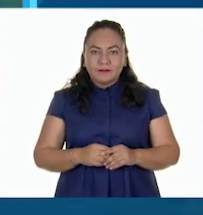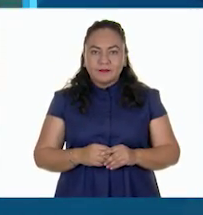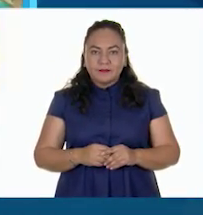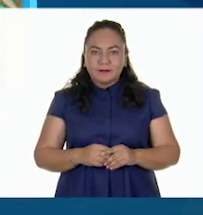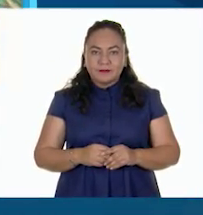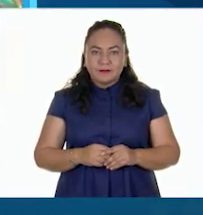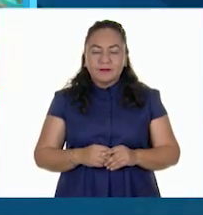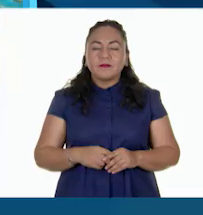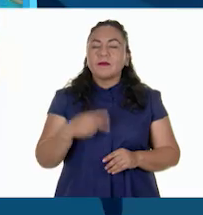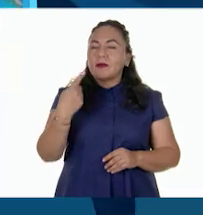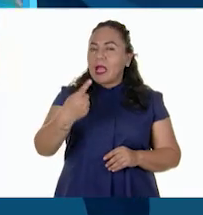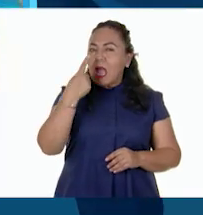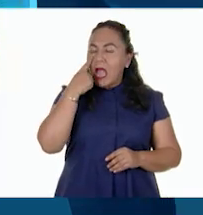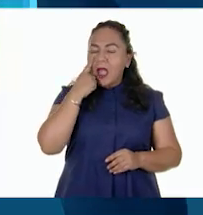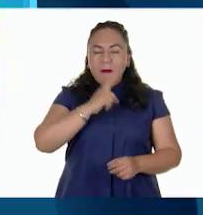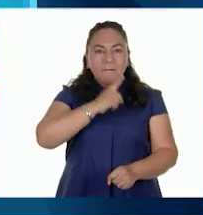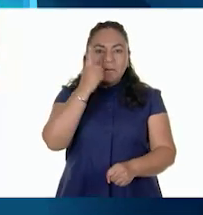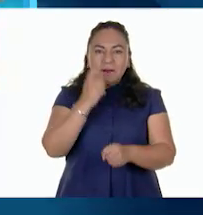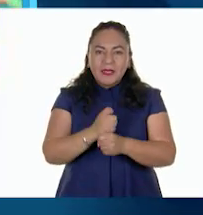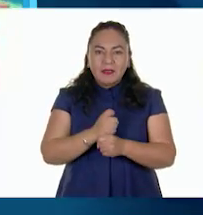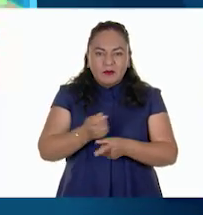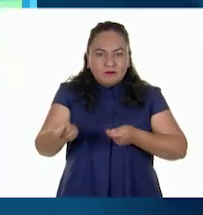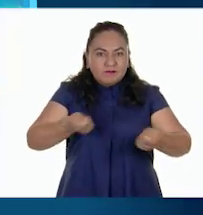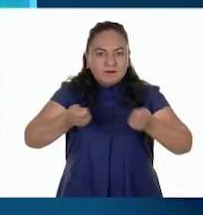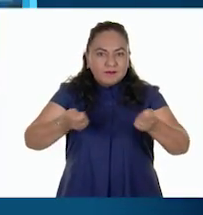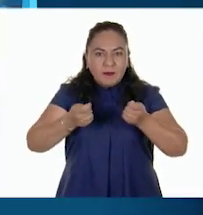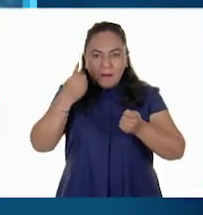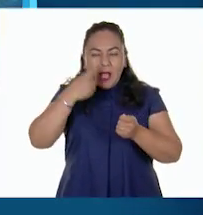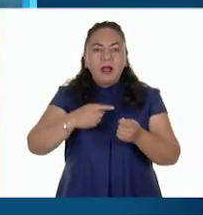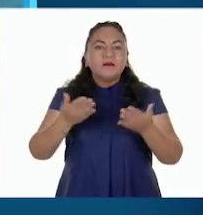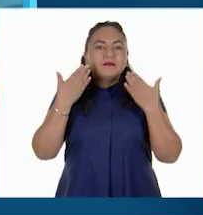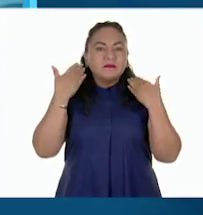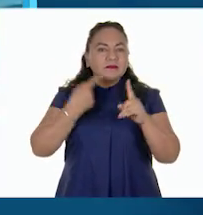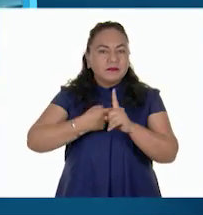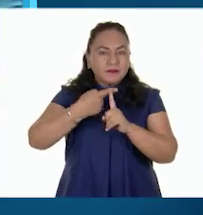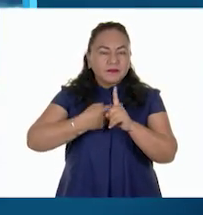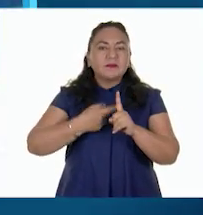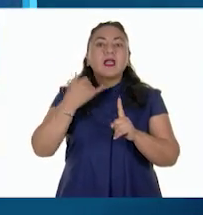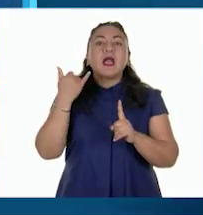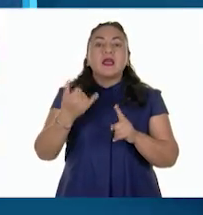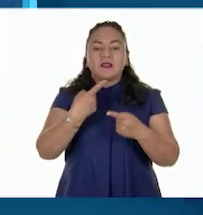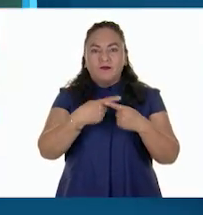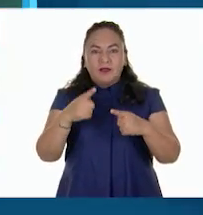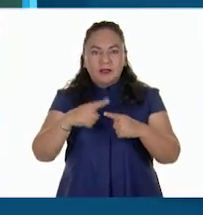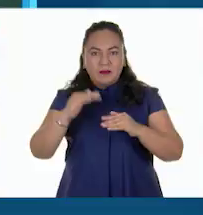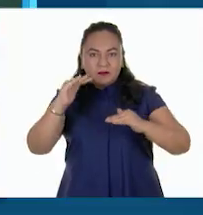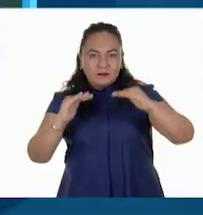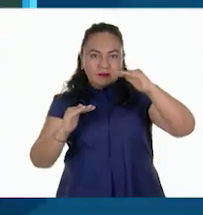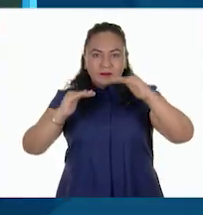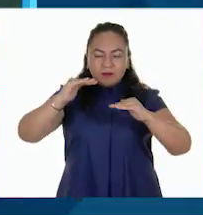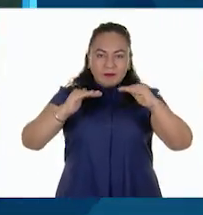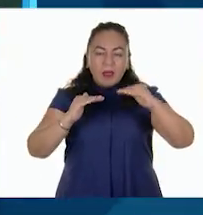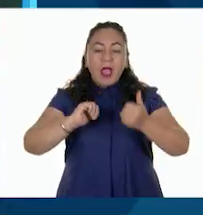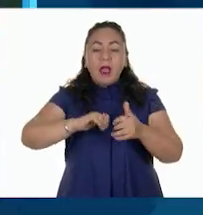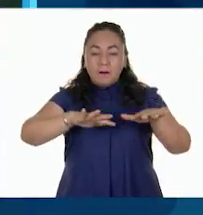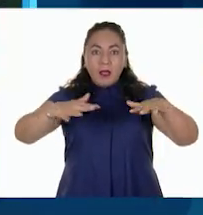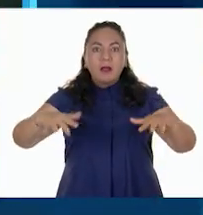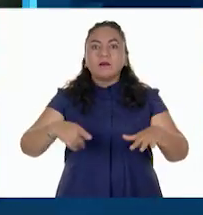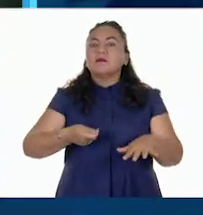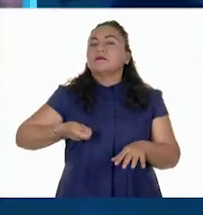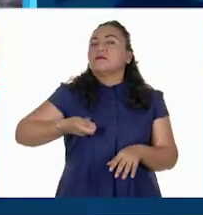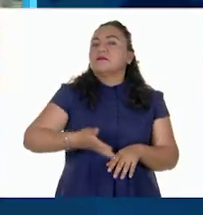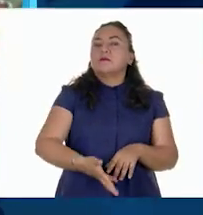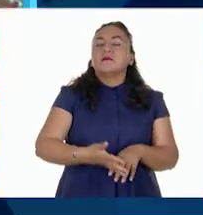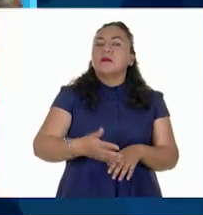Su papel como principales reguladoras del clima en el mundo y puente para el balance entre la vida de los distintos mares, las convierte en un objeto